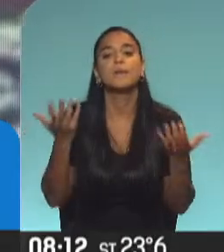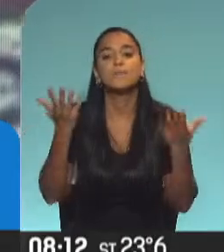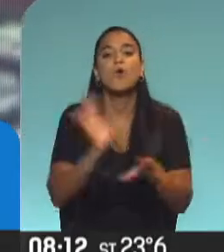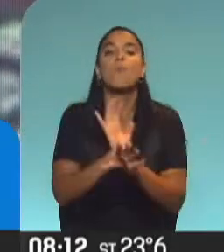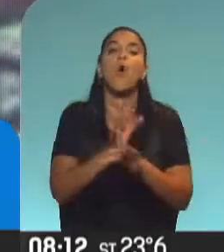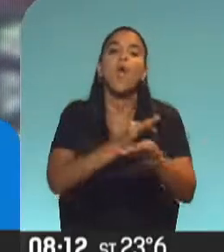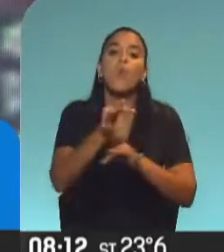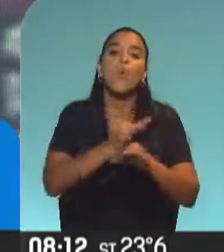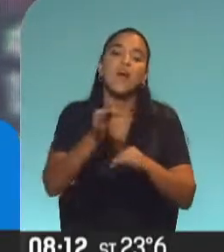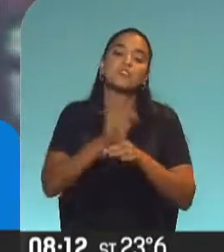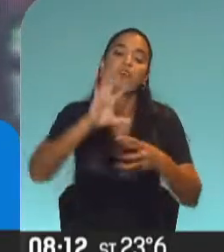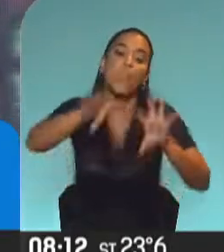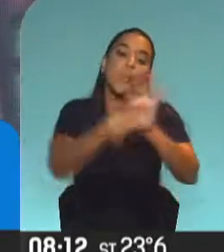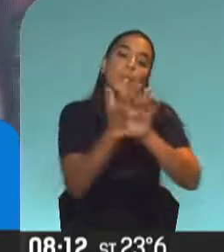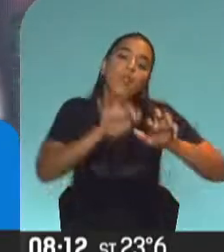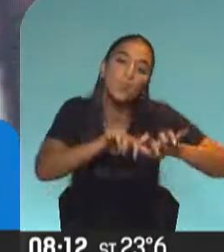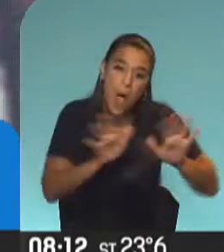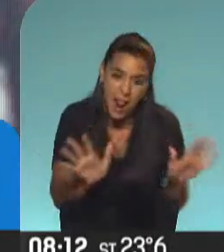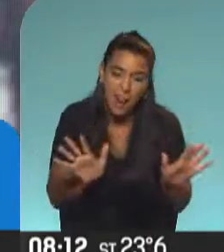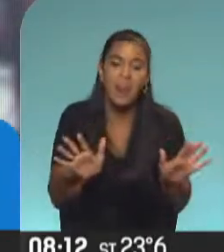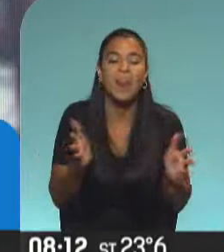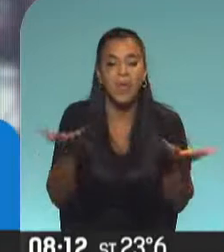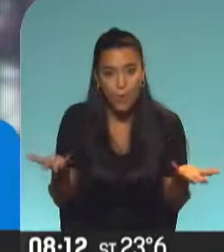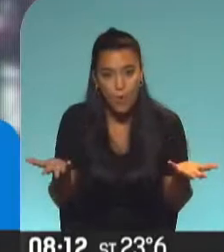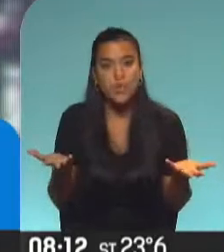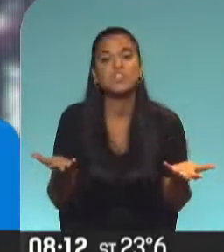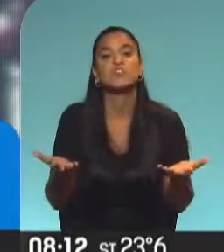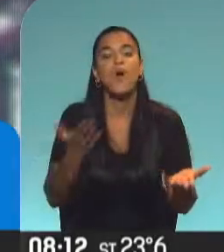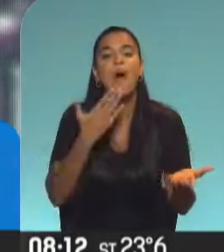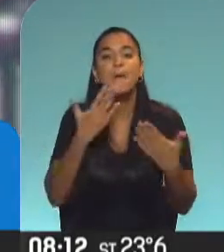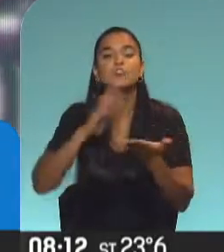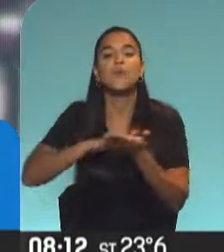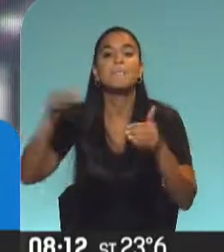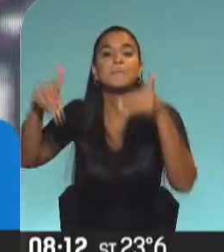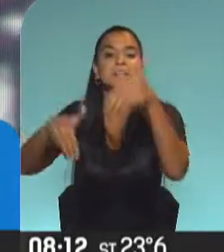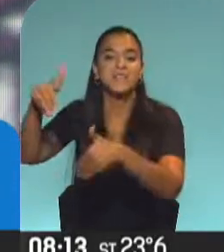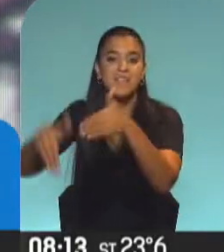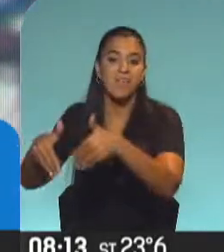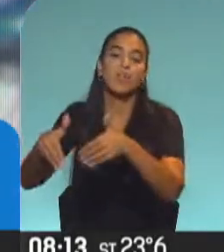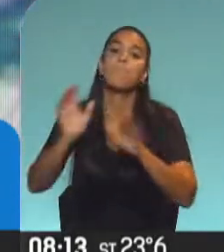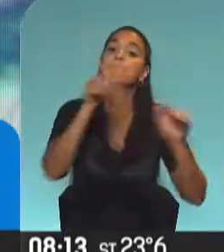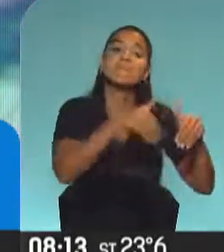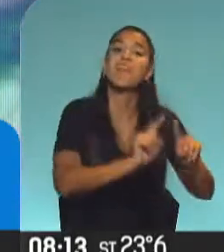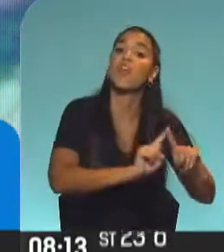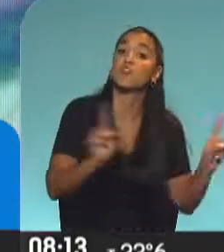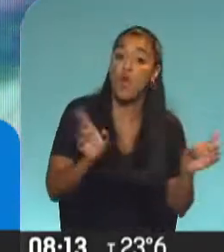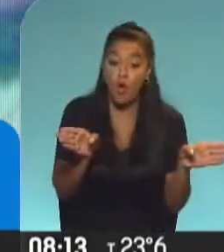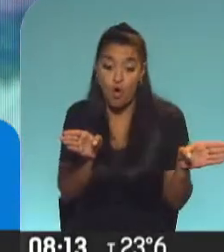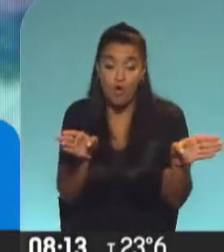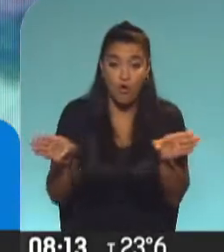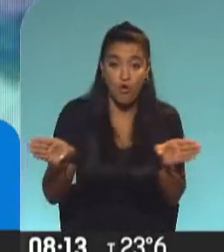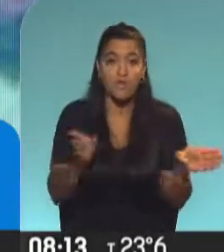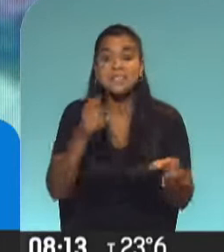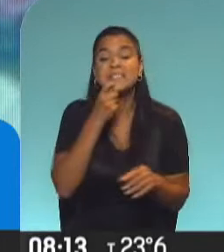educación a distancia, educación virtual. Por eso ya se está hablando de presencialidad y no presencialidad. Probablemente esto de